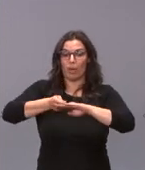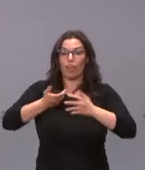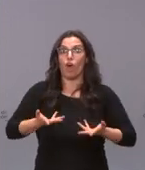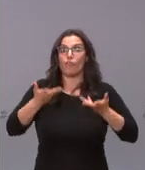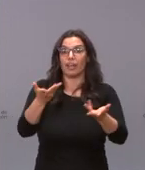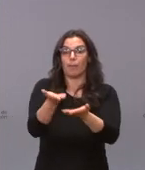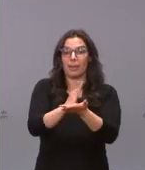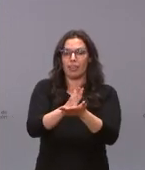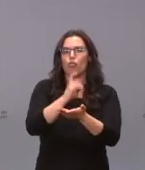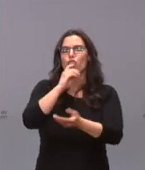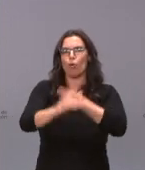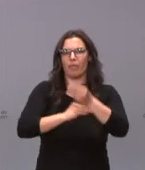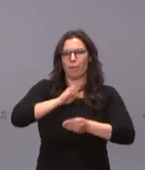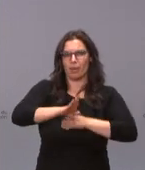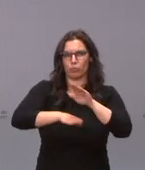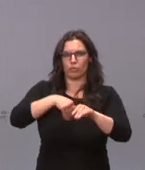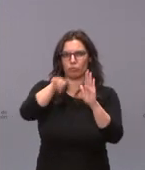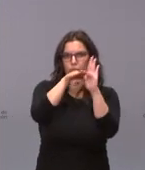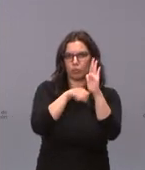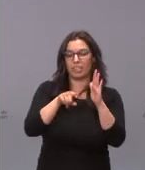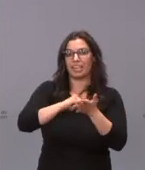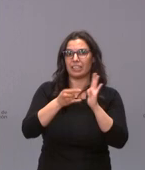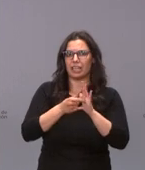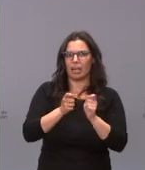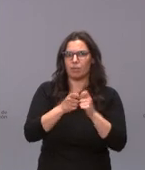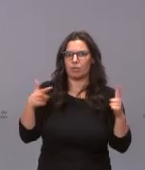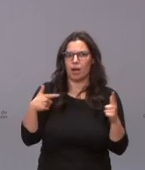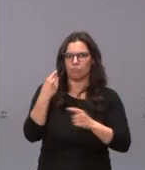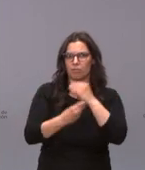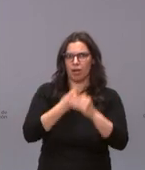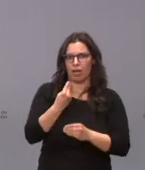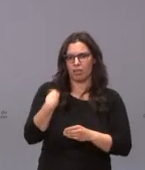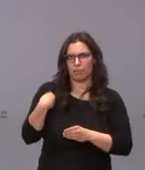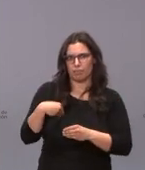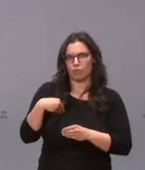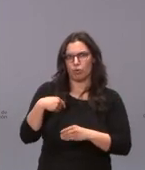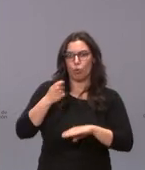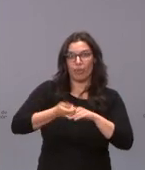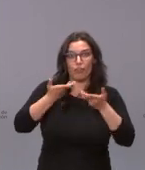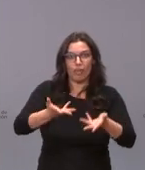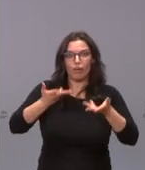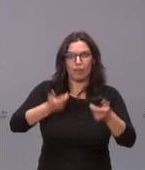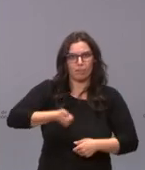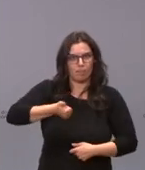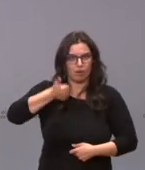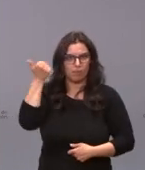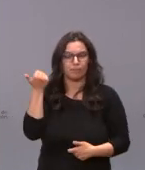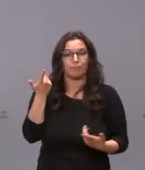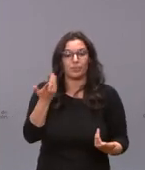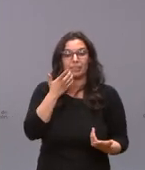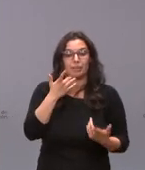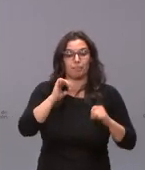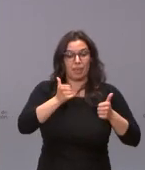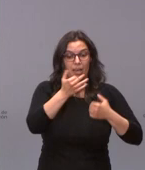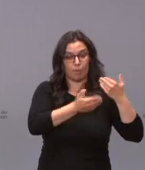mediación, una técnica que va en aumento en su utilización por parte de las instancias judiciales y que se desarrollará una vez comenzado el proceso